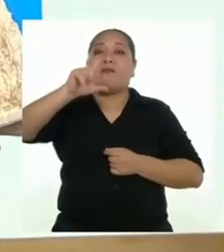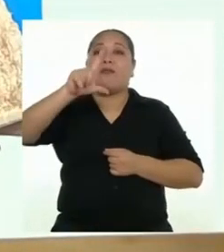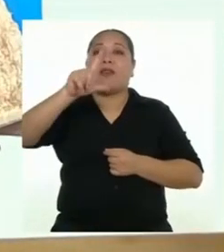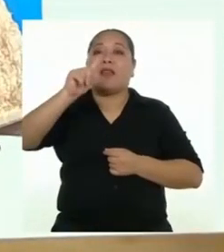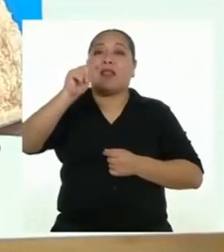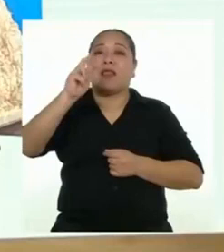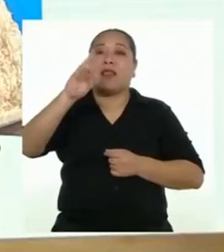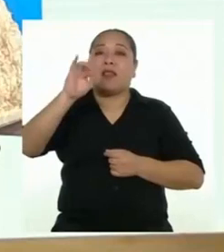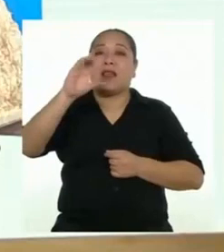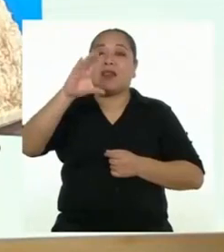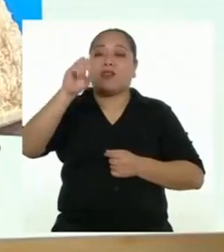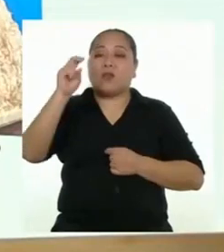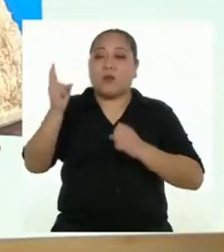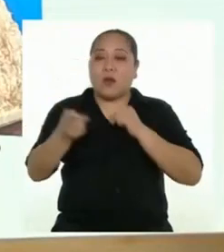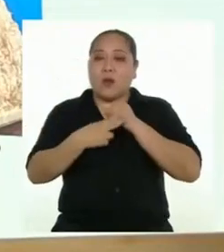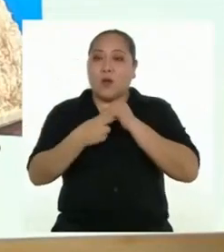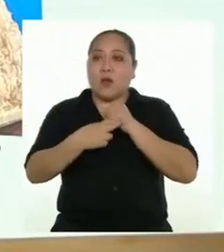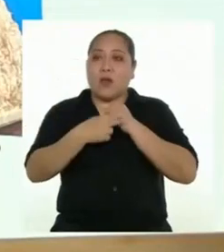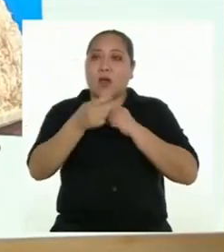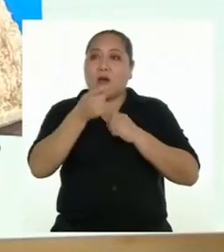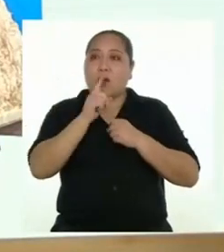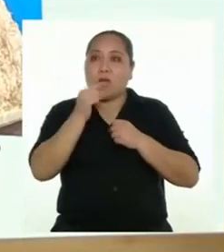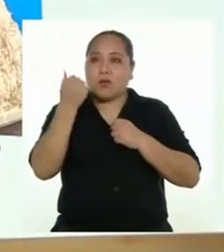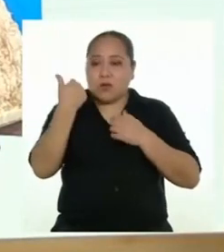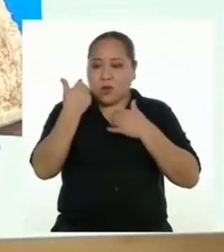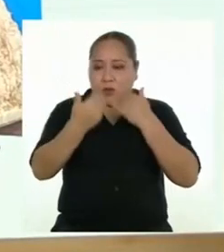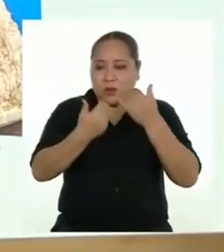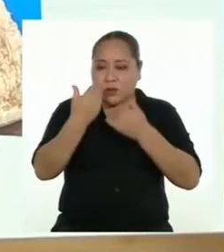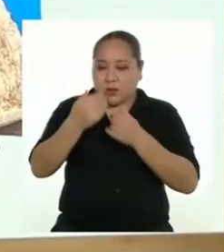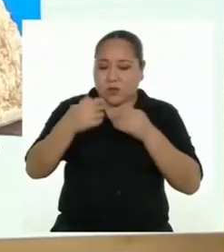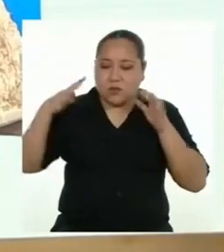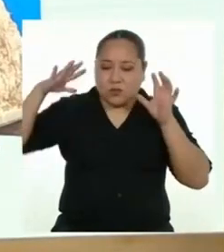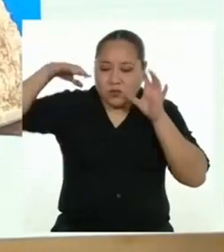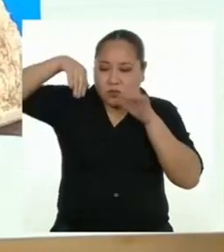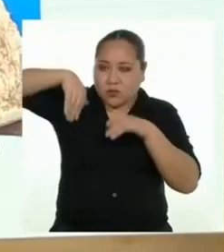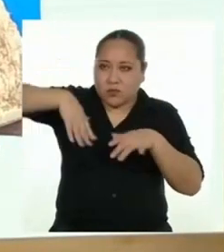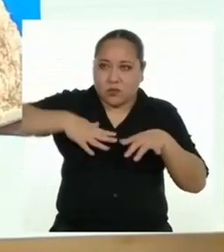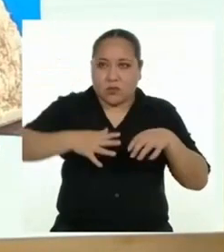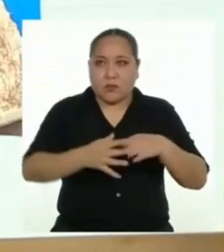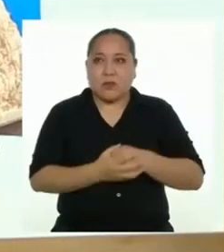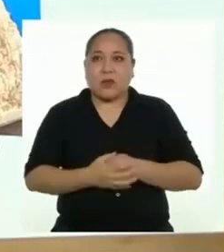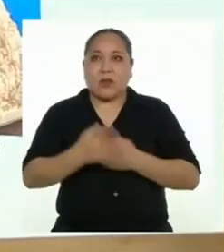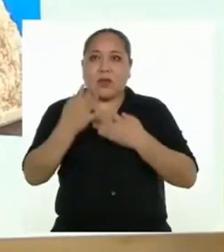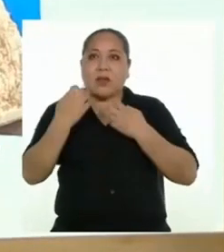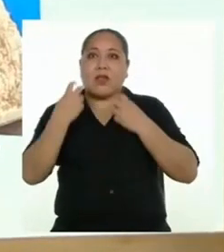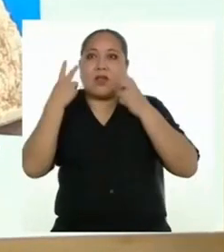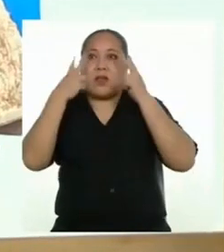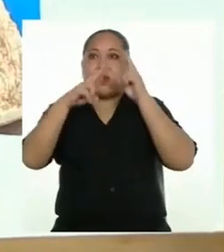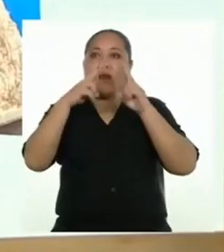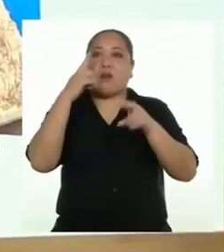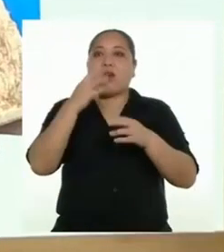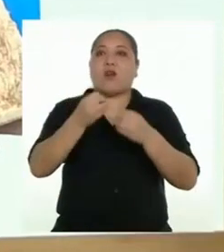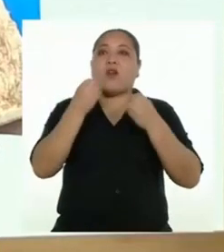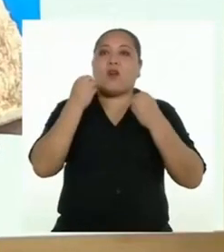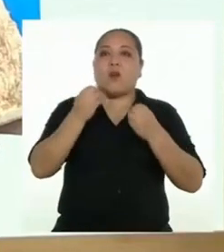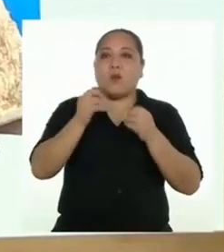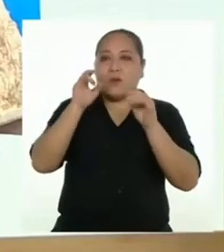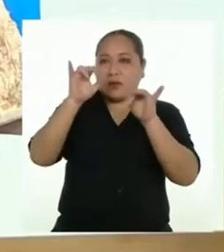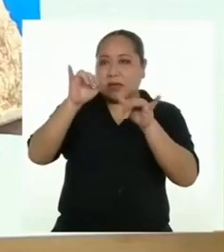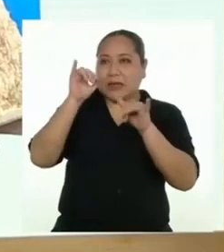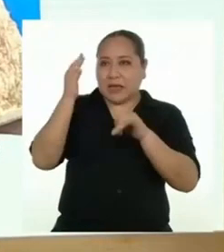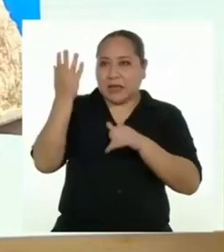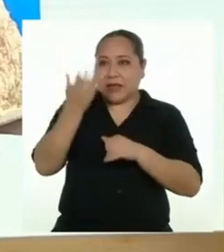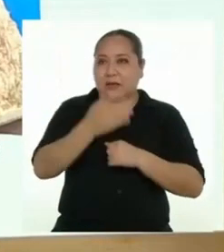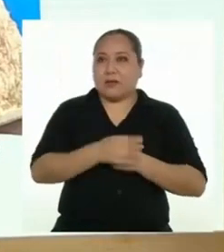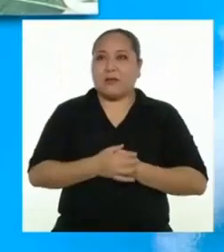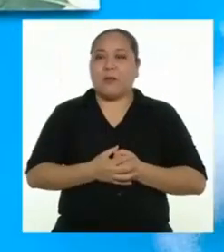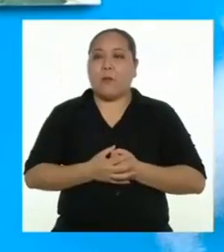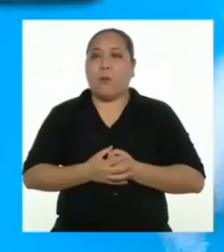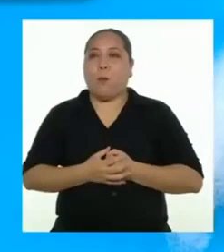cabeceras de las cuencas. Yo he avanzado una maqueta. Quiero que vean cómo me está quedando.